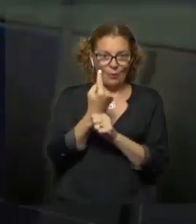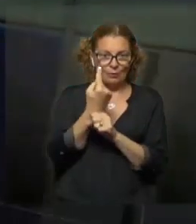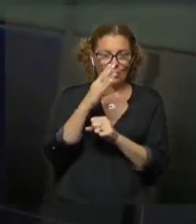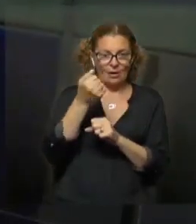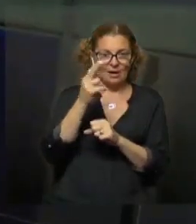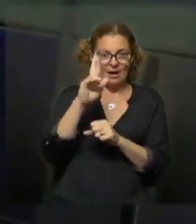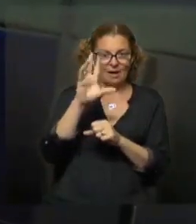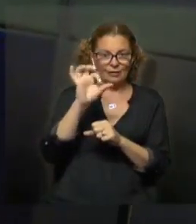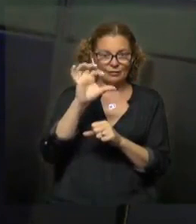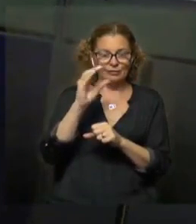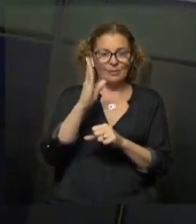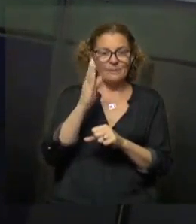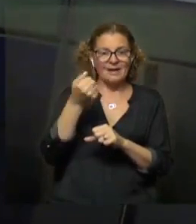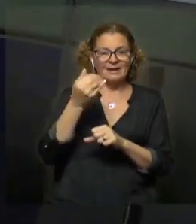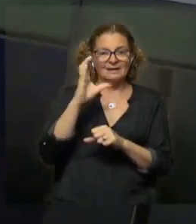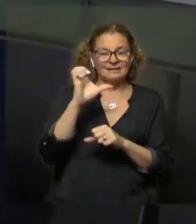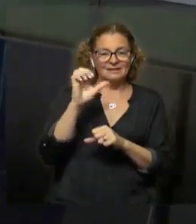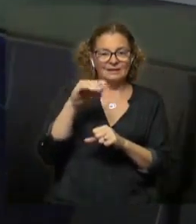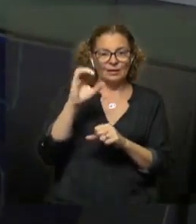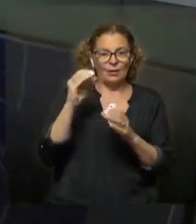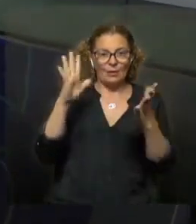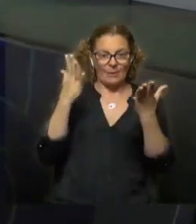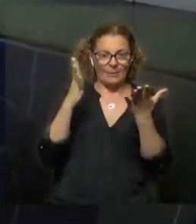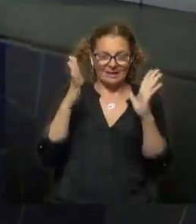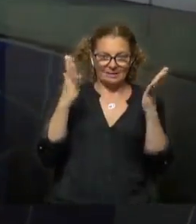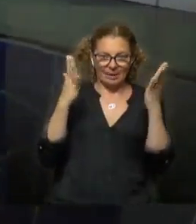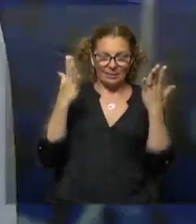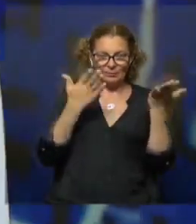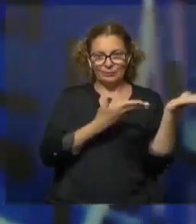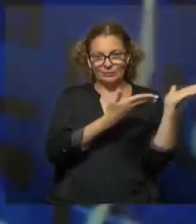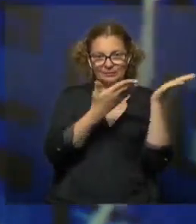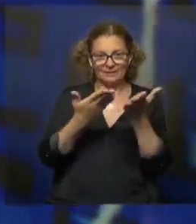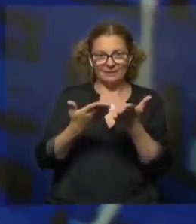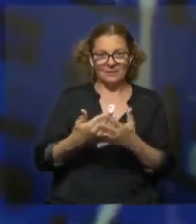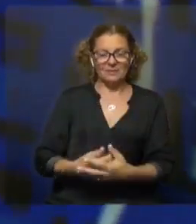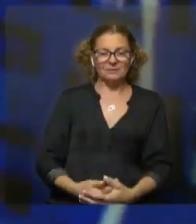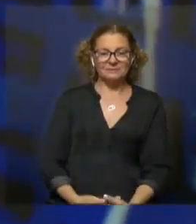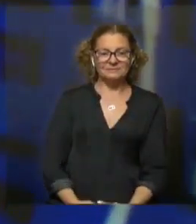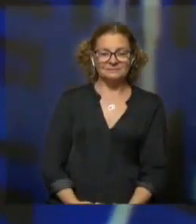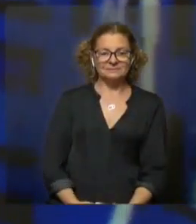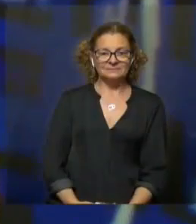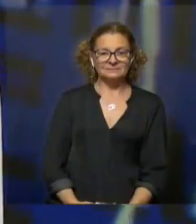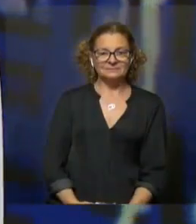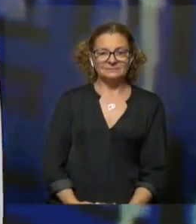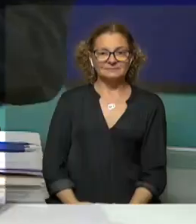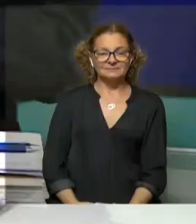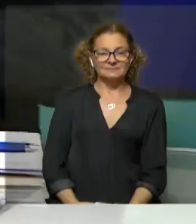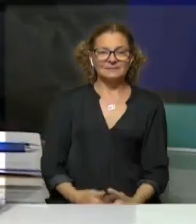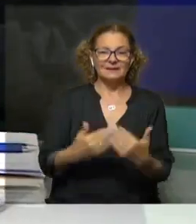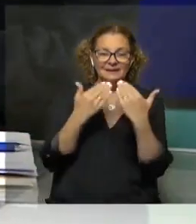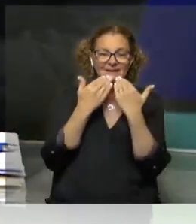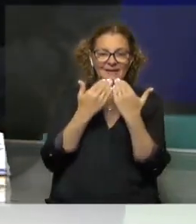porque me parece el autor más el ilustrador que está, pero le recibimos con un aplauso a Carlitos, querido. Muchas gracias. Gracias.